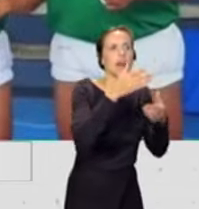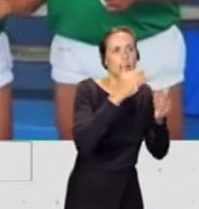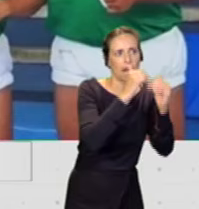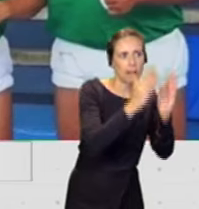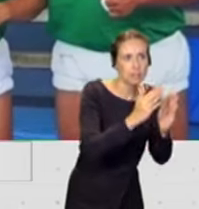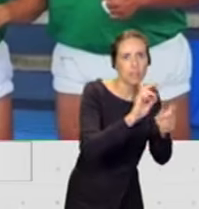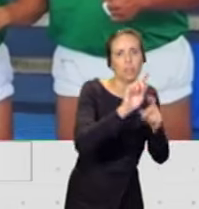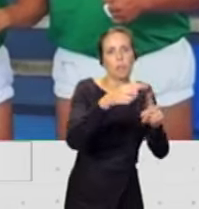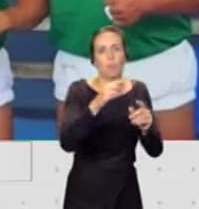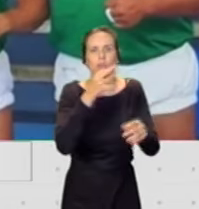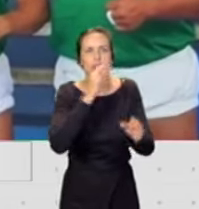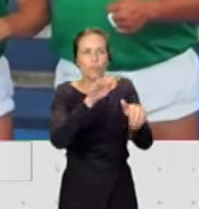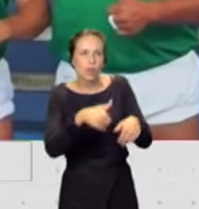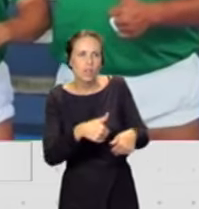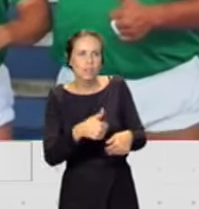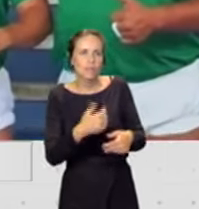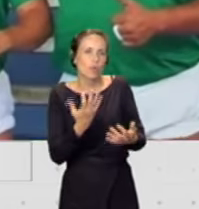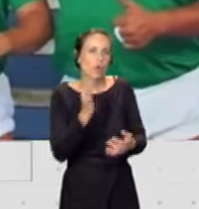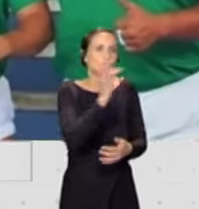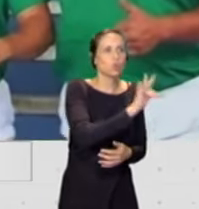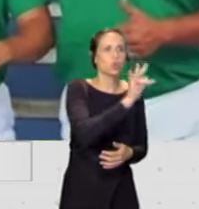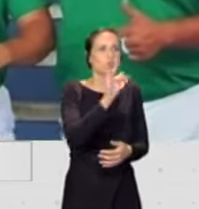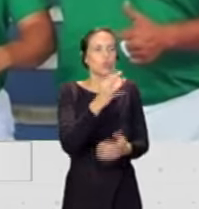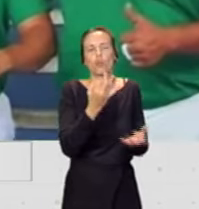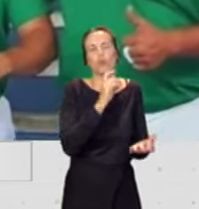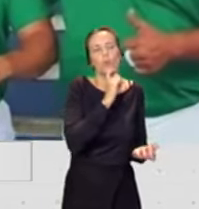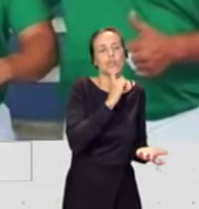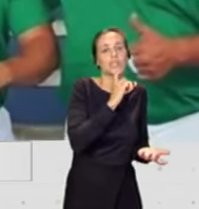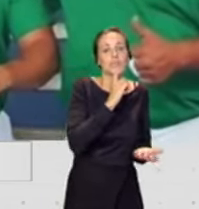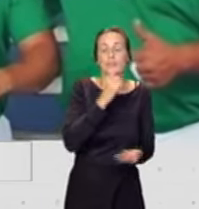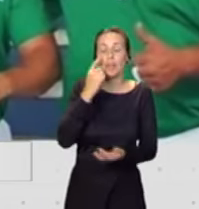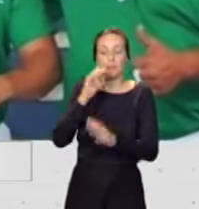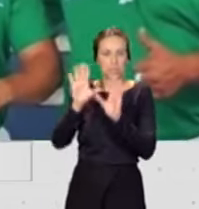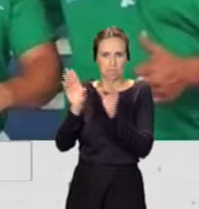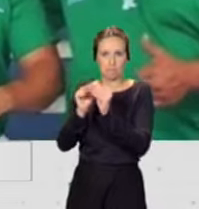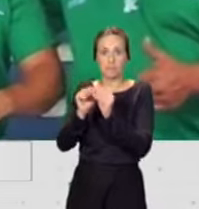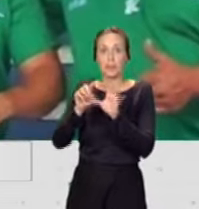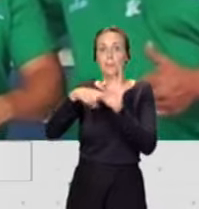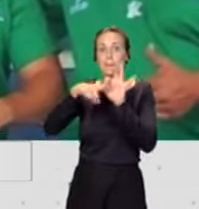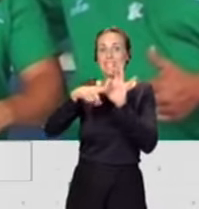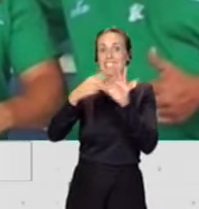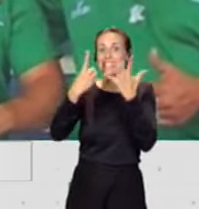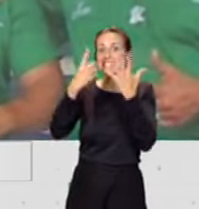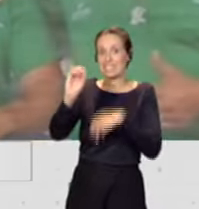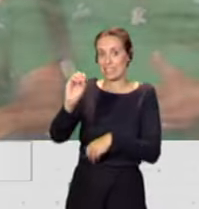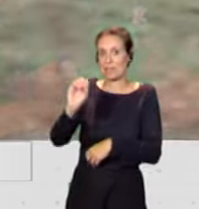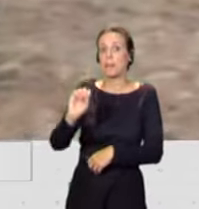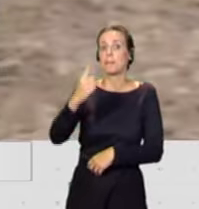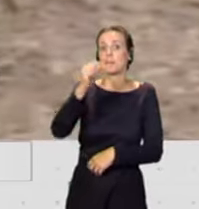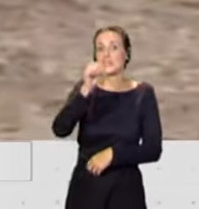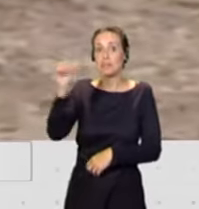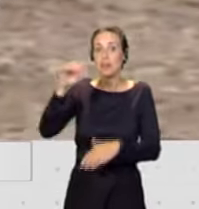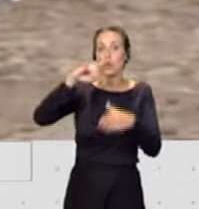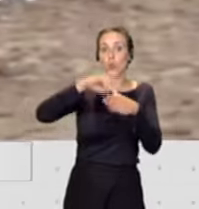Sí, al final pues son 60 plazas, va a ser de la primera semana de lunes a viernes y la